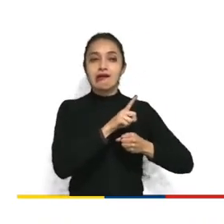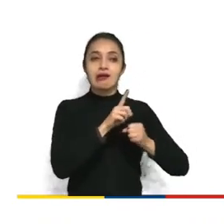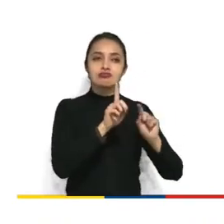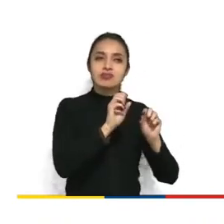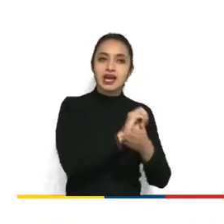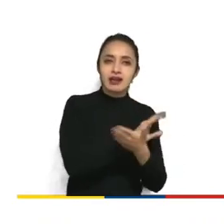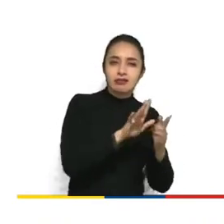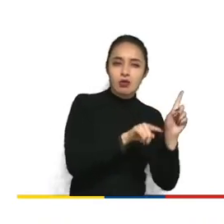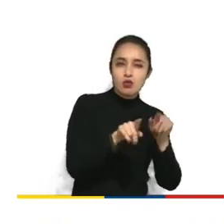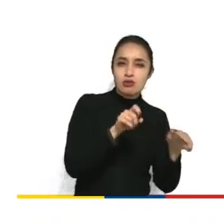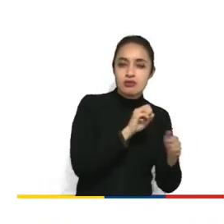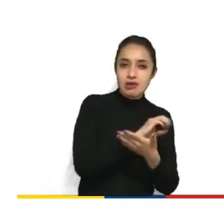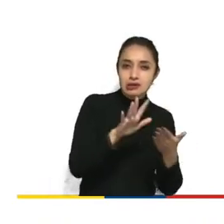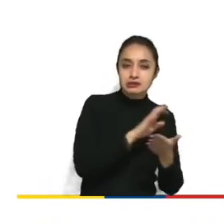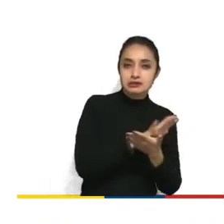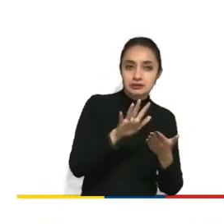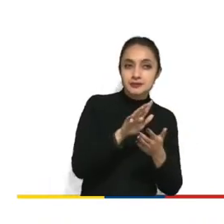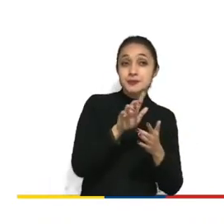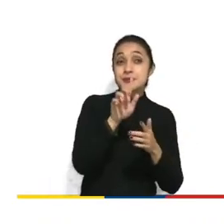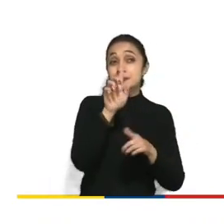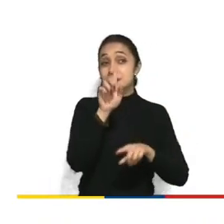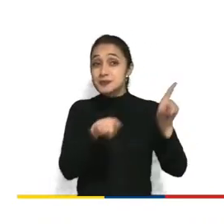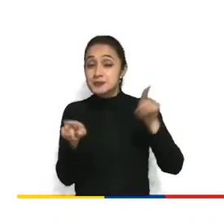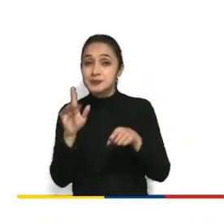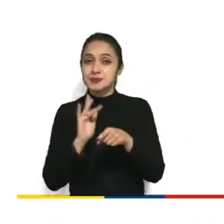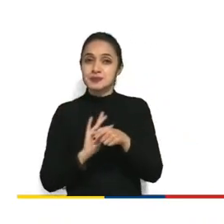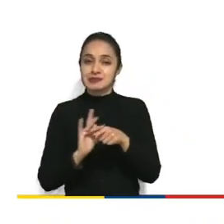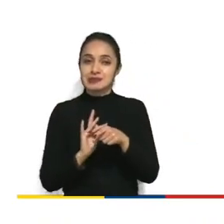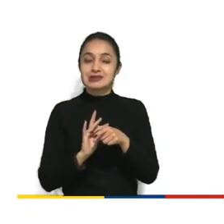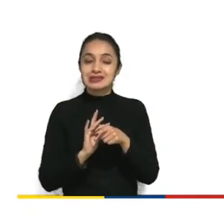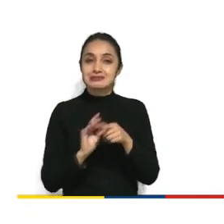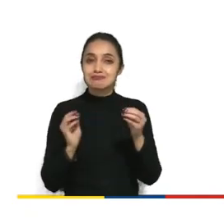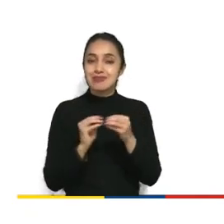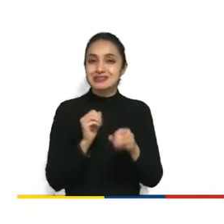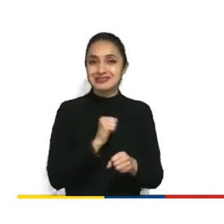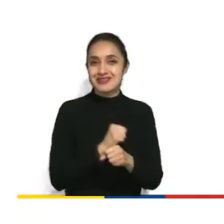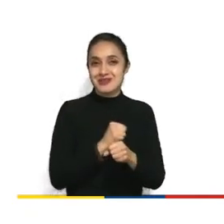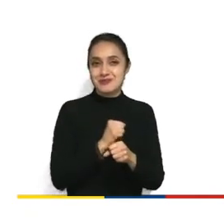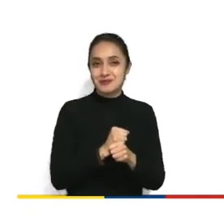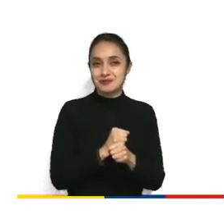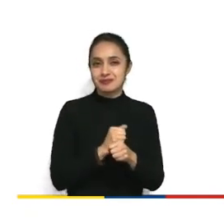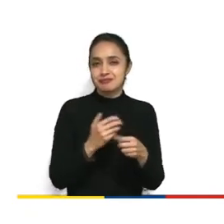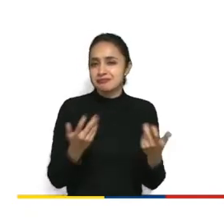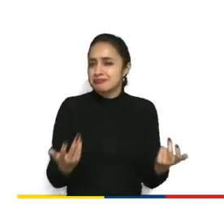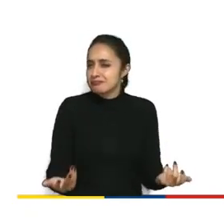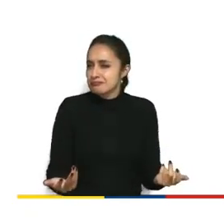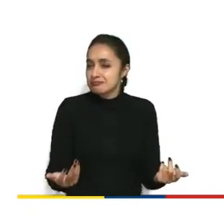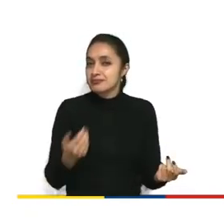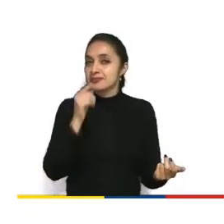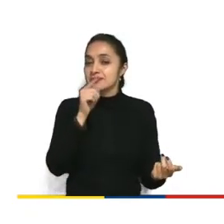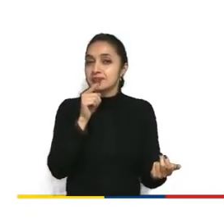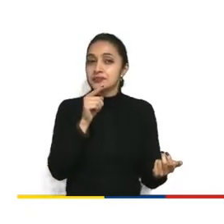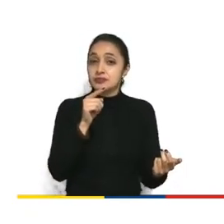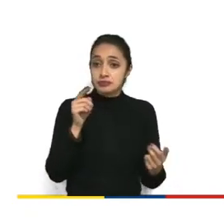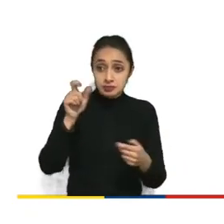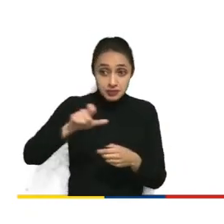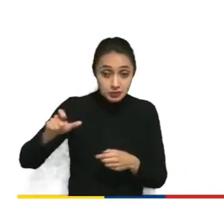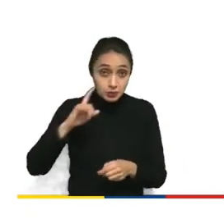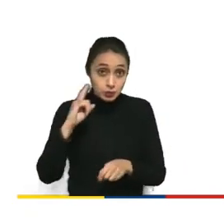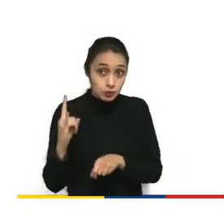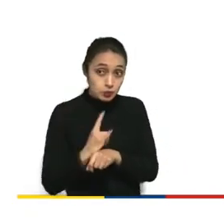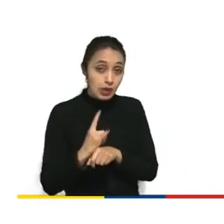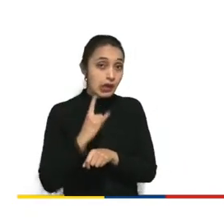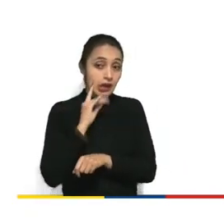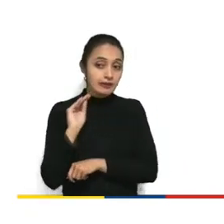para ciertas aplicaciones, en lugar de tener para el usuario un